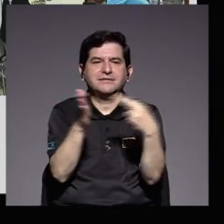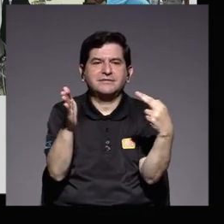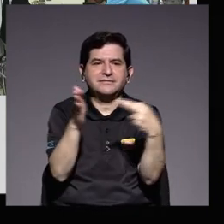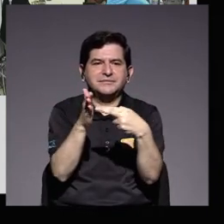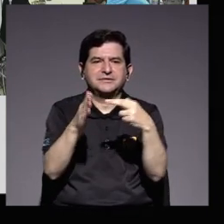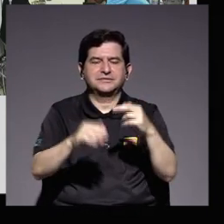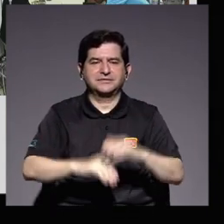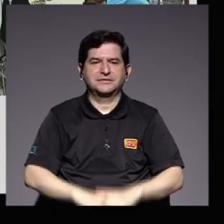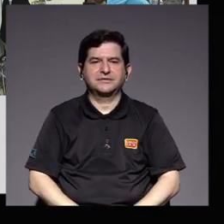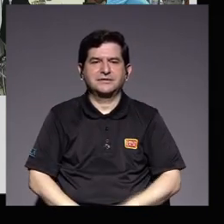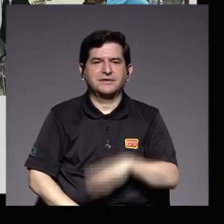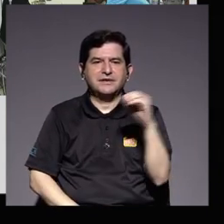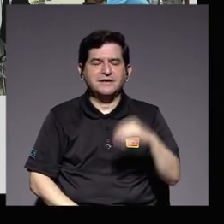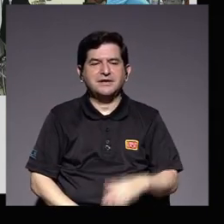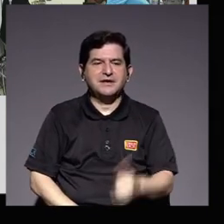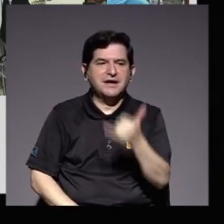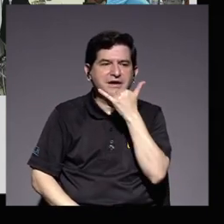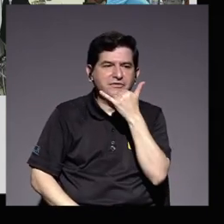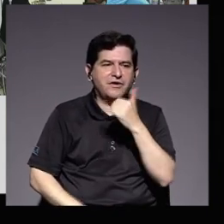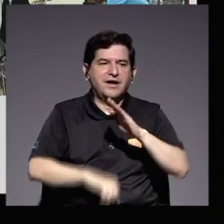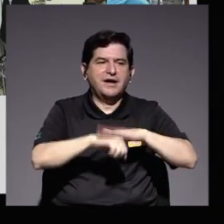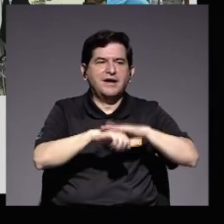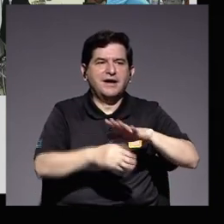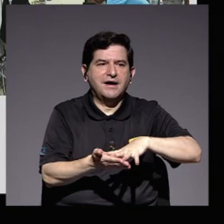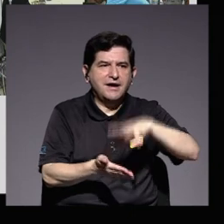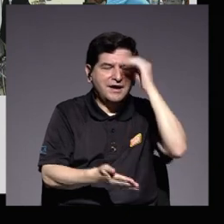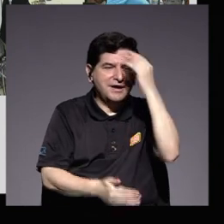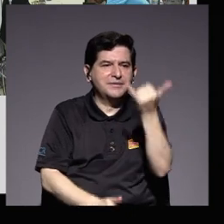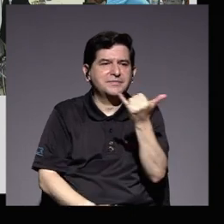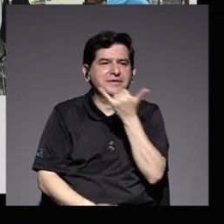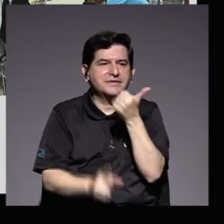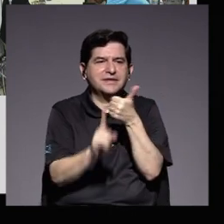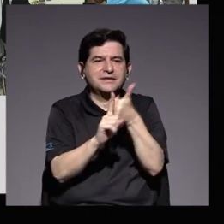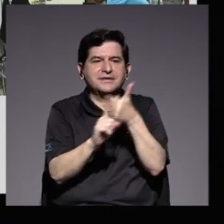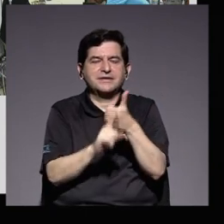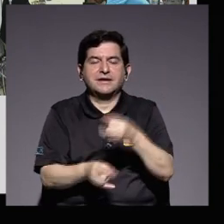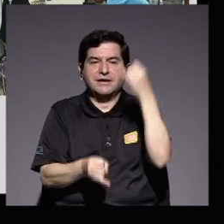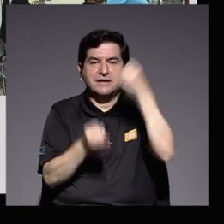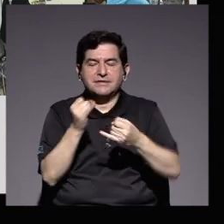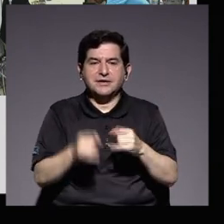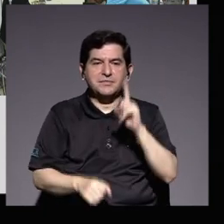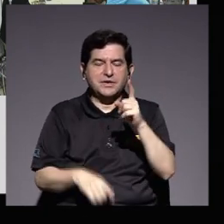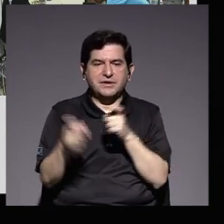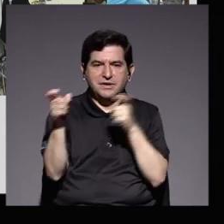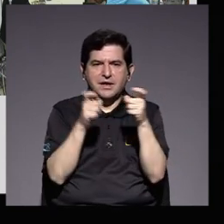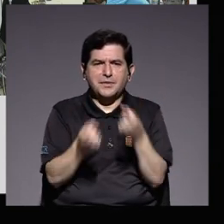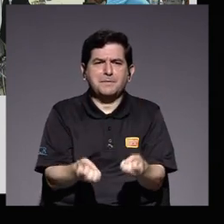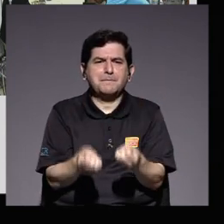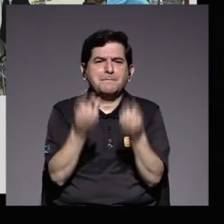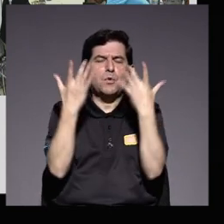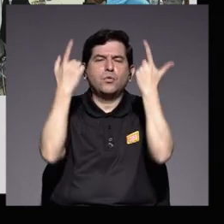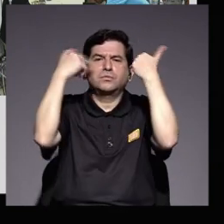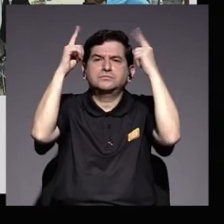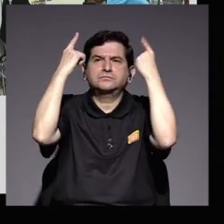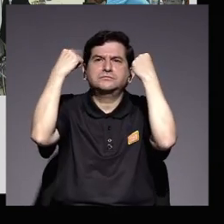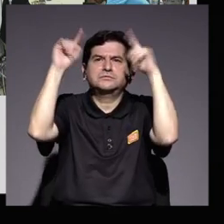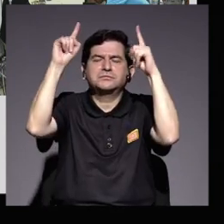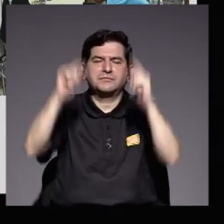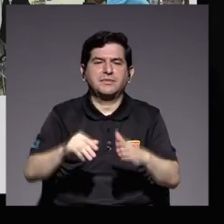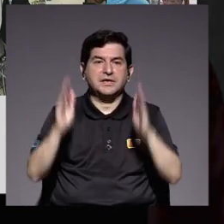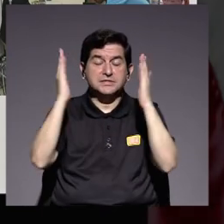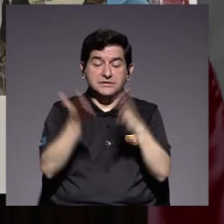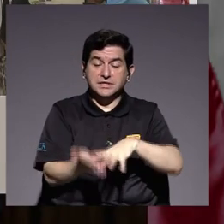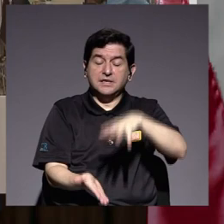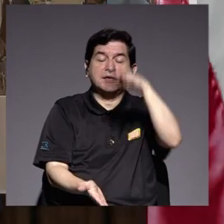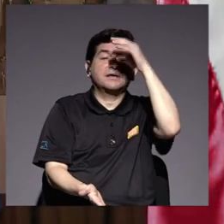y los fallos para aprender de nuestros errores culminamos una administración de múltiples éxitos y grandes